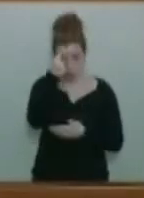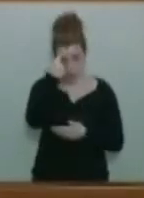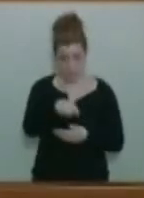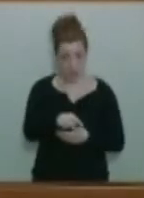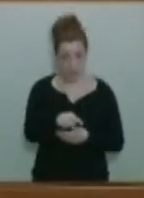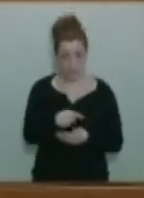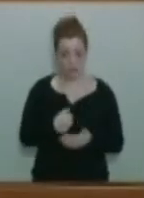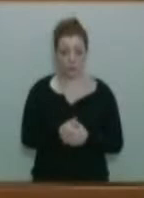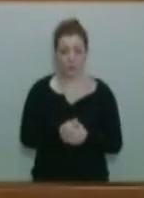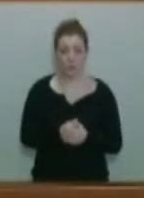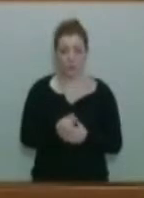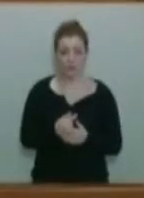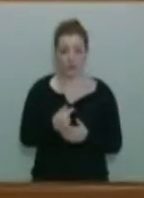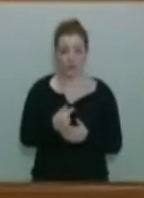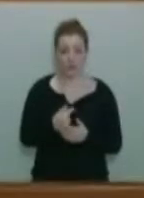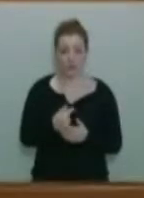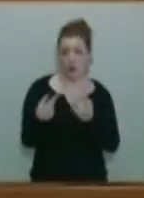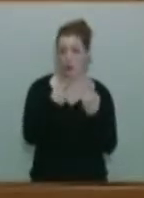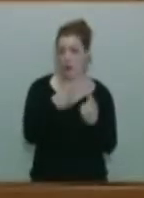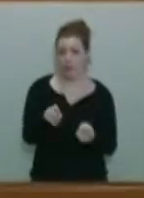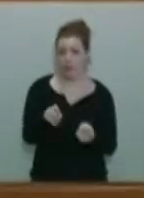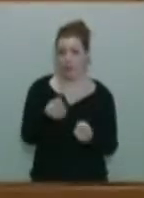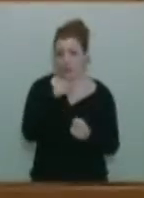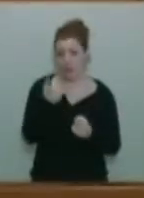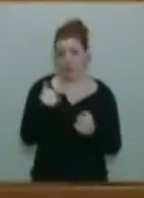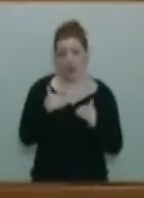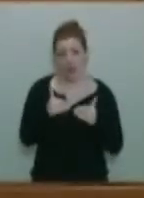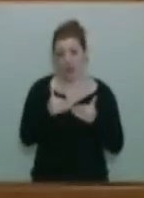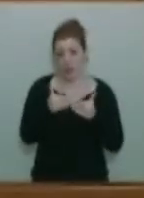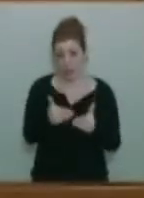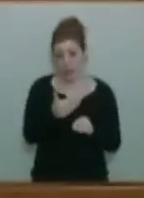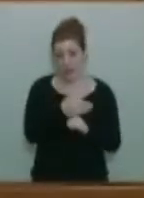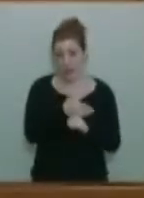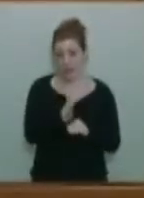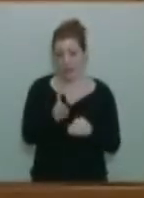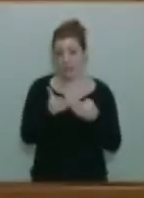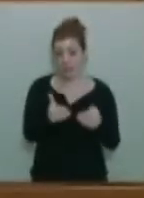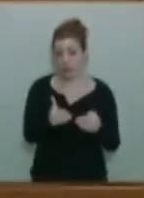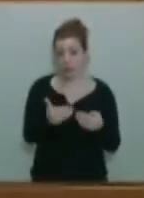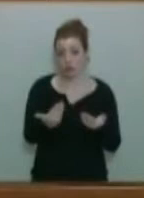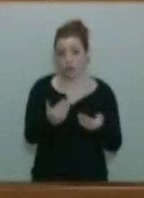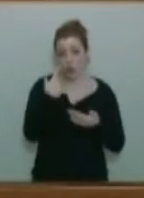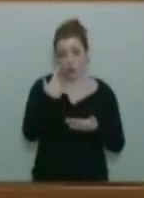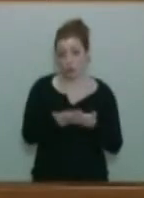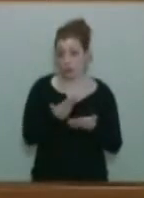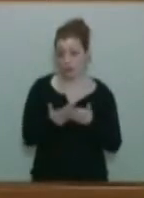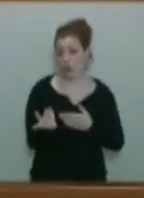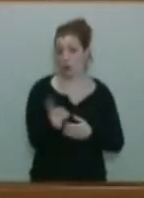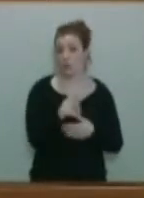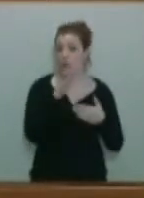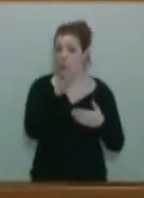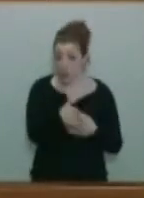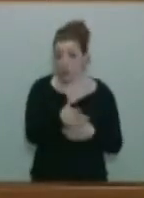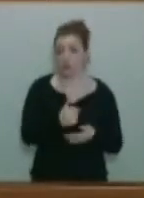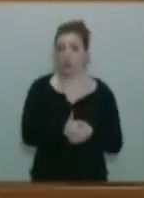extenderme, se lleva acumulado un retraso que ya de por sí resulta poco justificable. Por esa misma razón